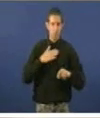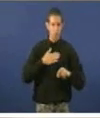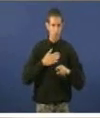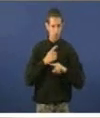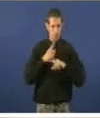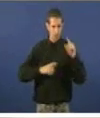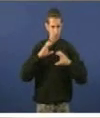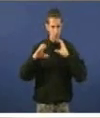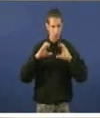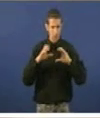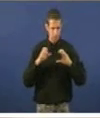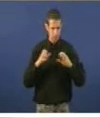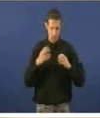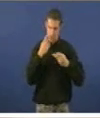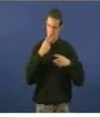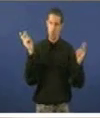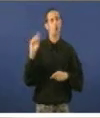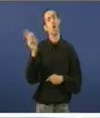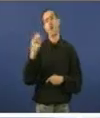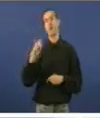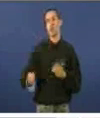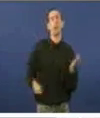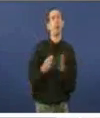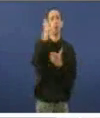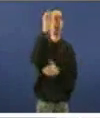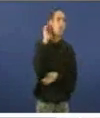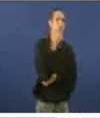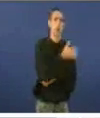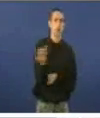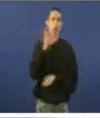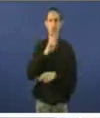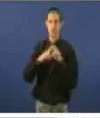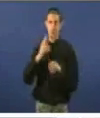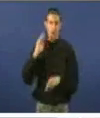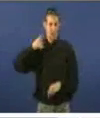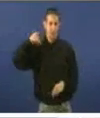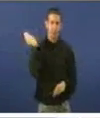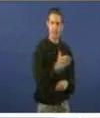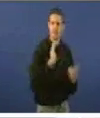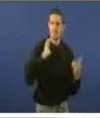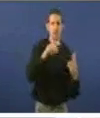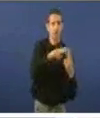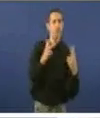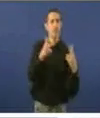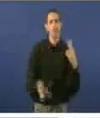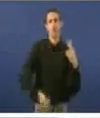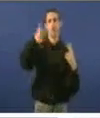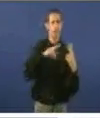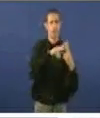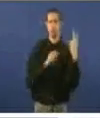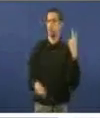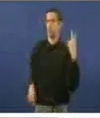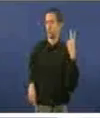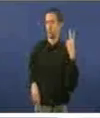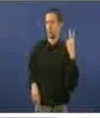pagamos todos os galegos e todas as galegas. É unha vulneración clara de dous dereitos fundamentais. Unha